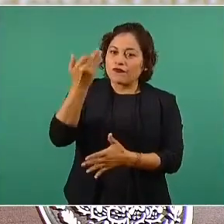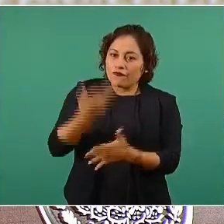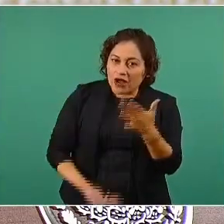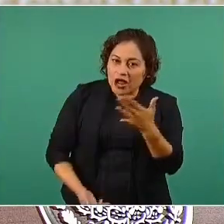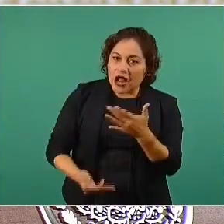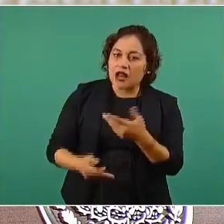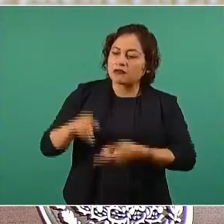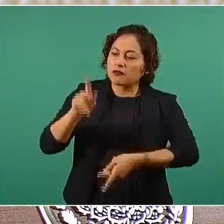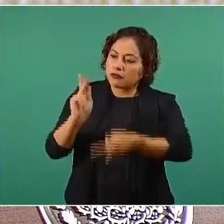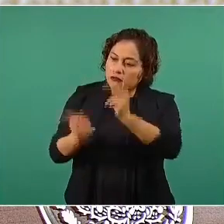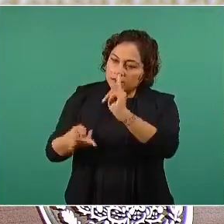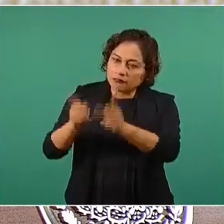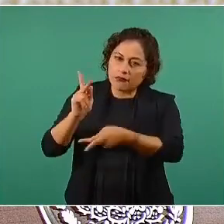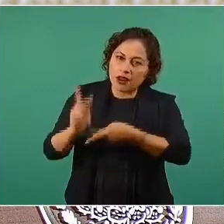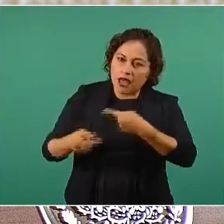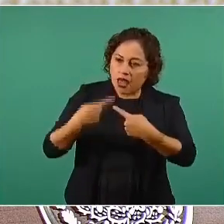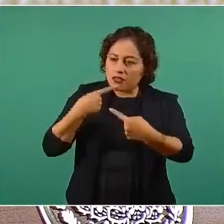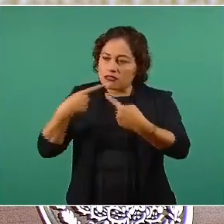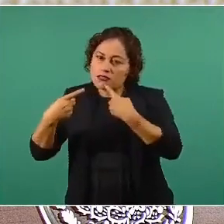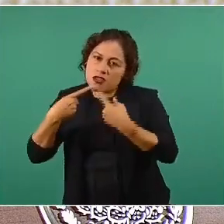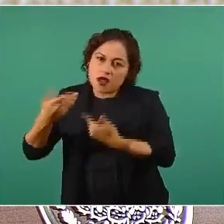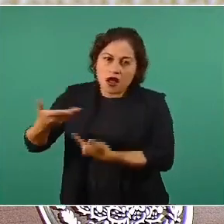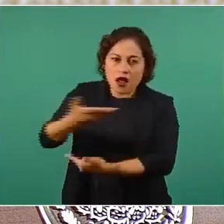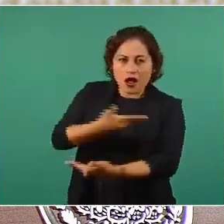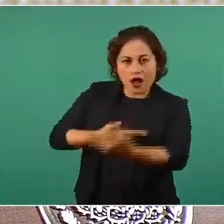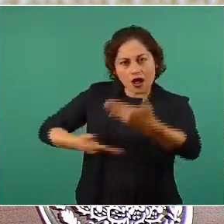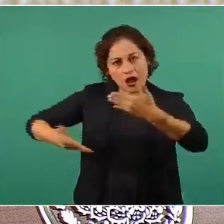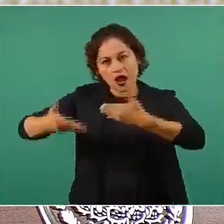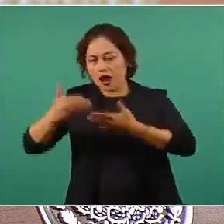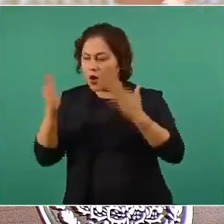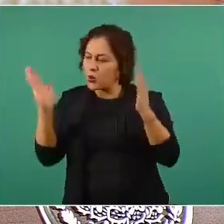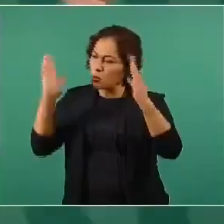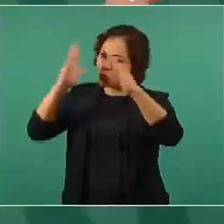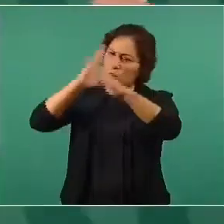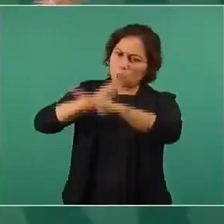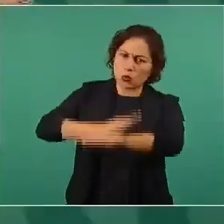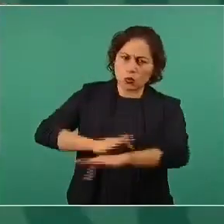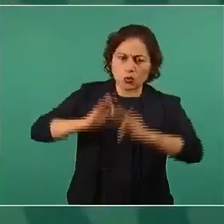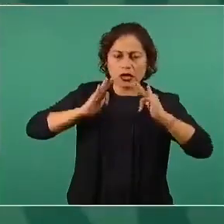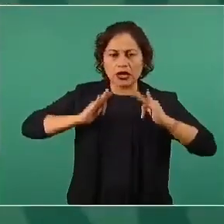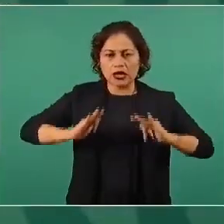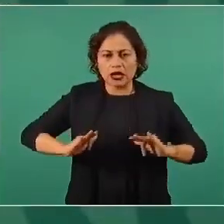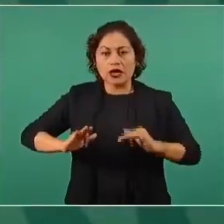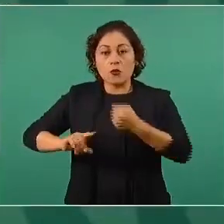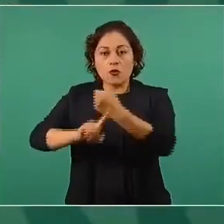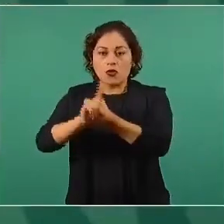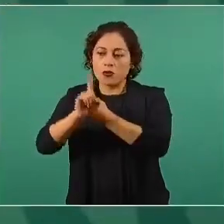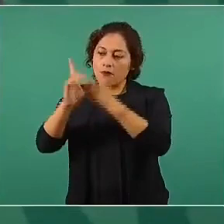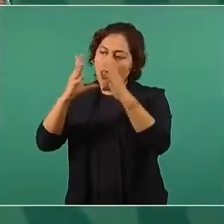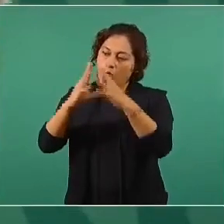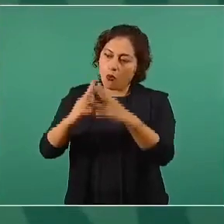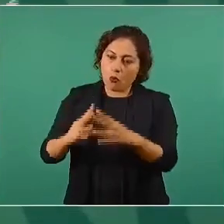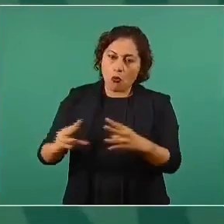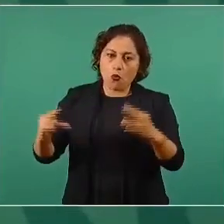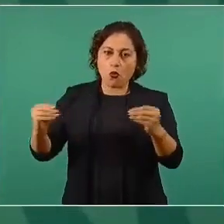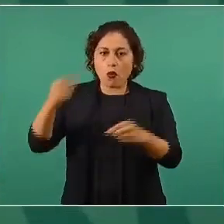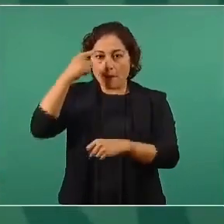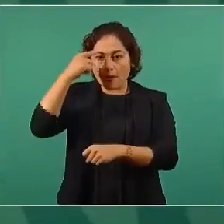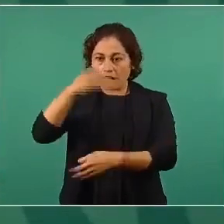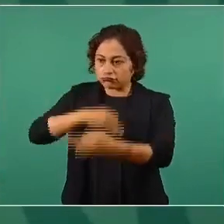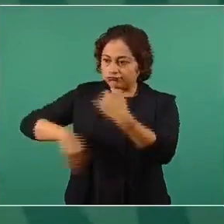convenciendo persuadiendo de que todos tenemos que ayudar pero también